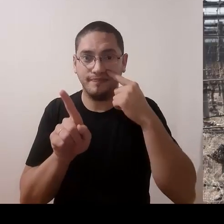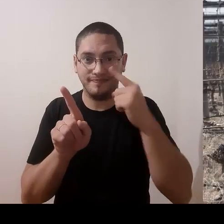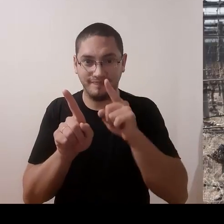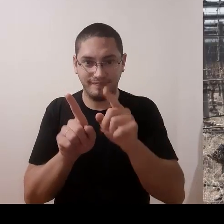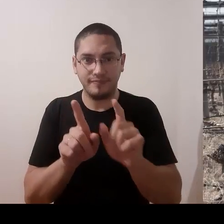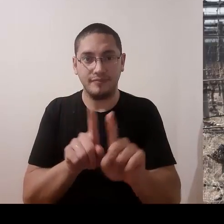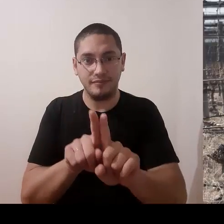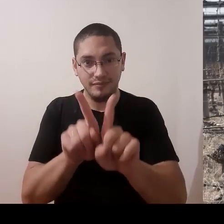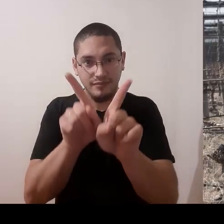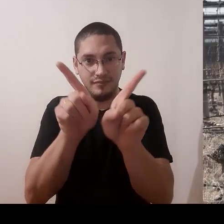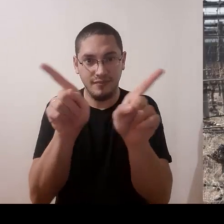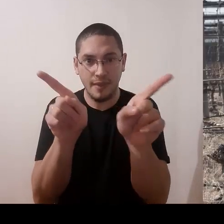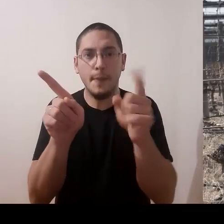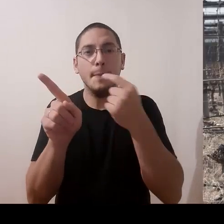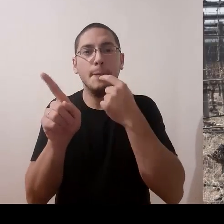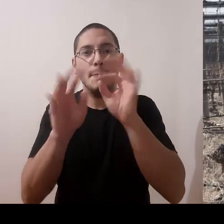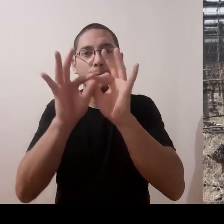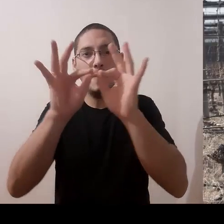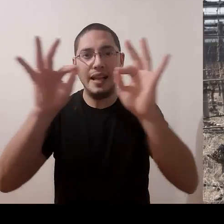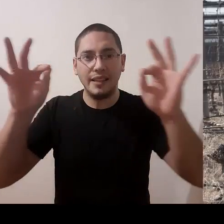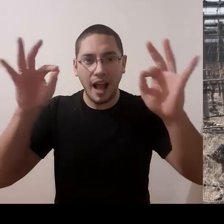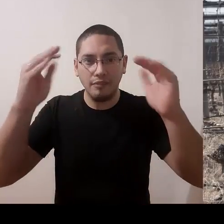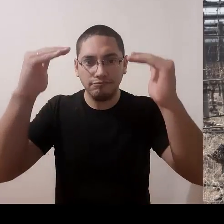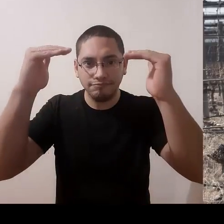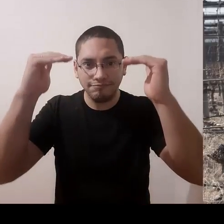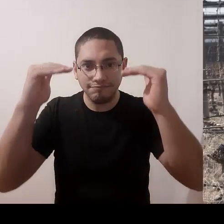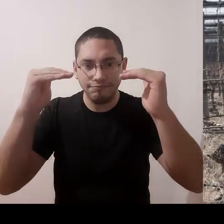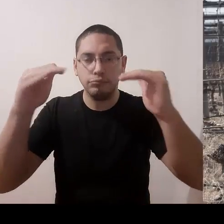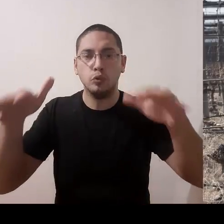posicionamos sobre el alambre de carga.